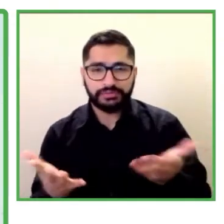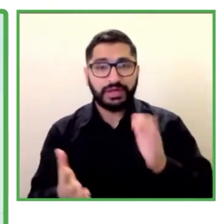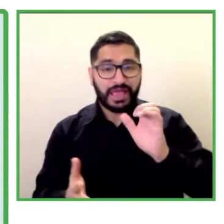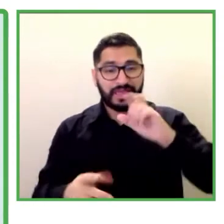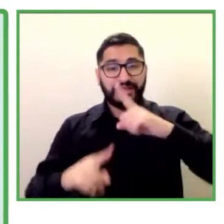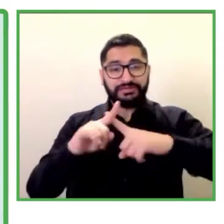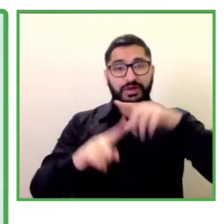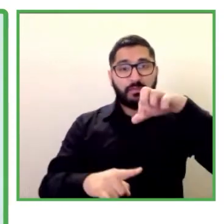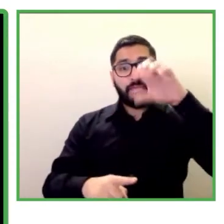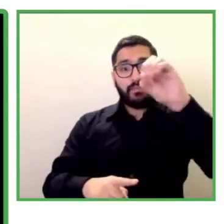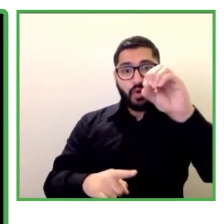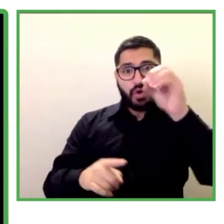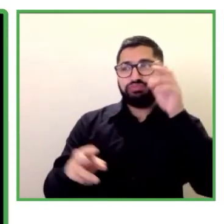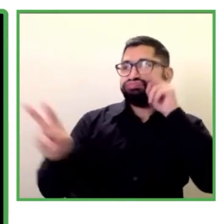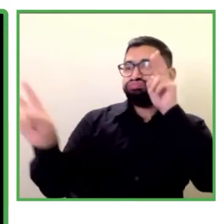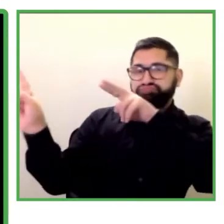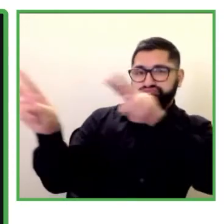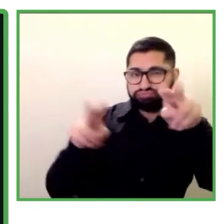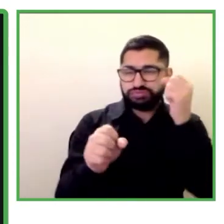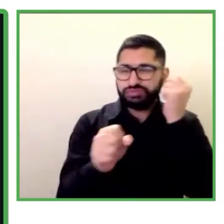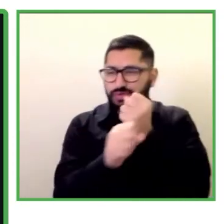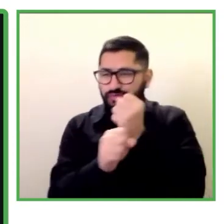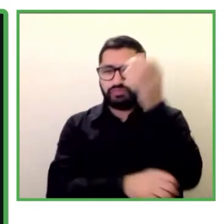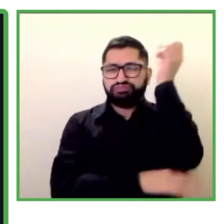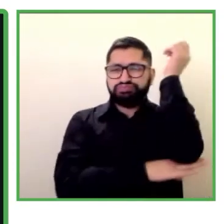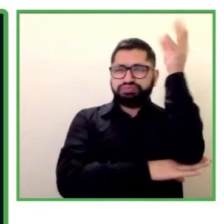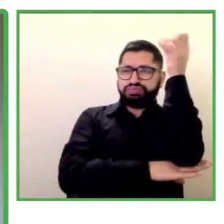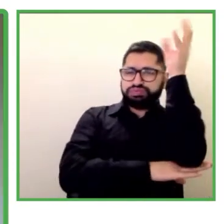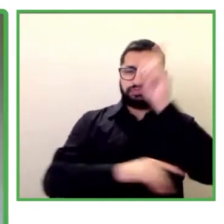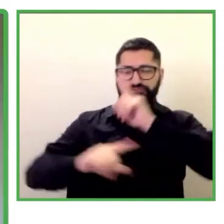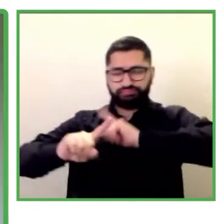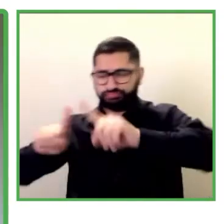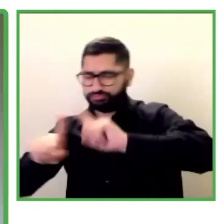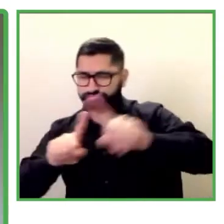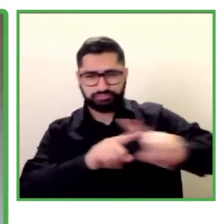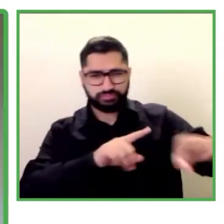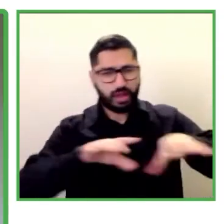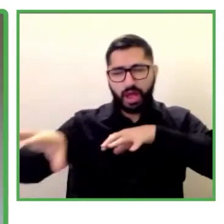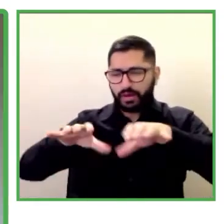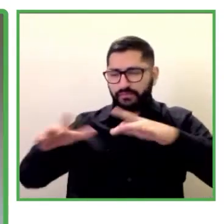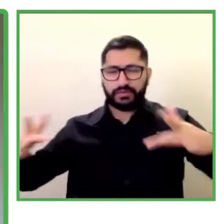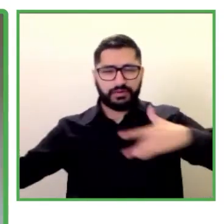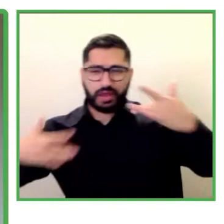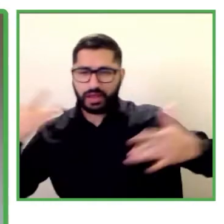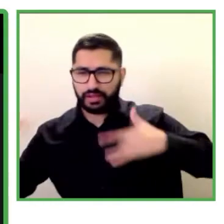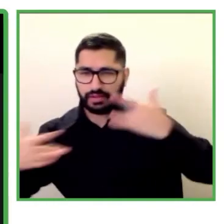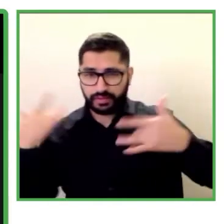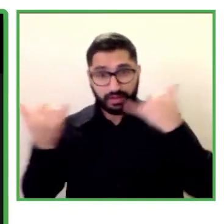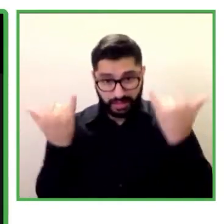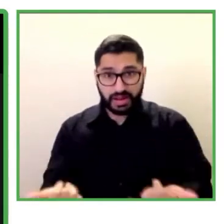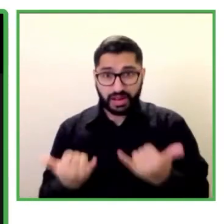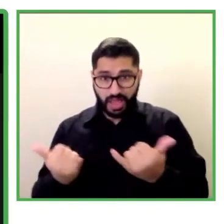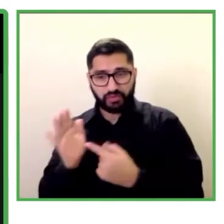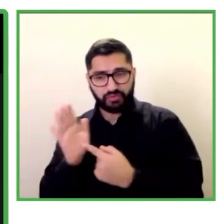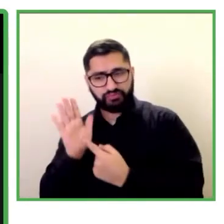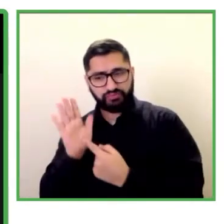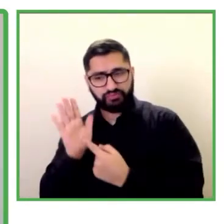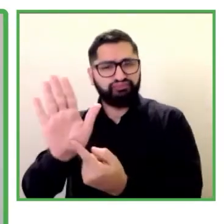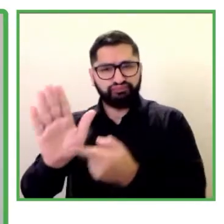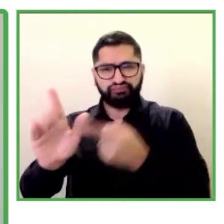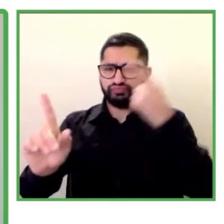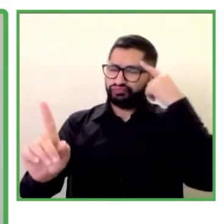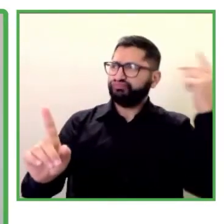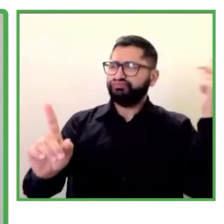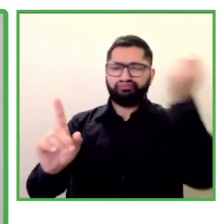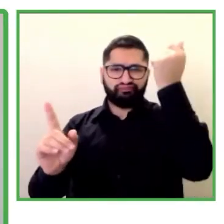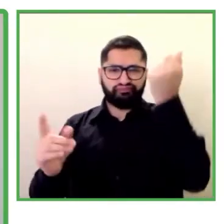para las personas con discapacidad. Hoy hemos dejado presentado una iniciativa que indudablemente marca un punto de inflexión en el